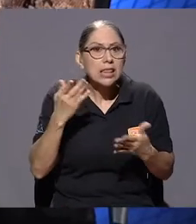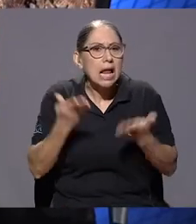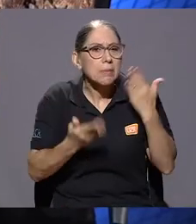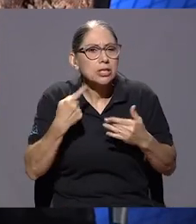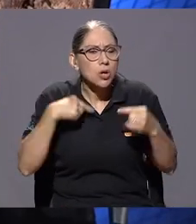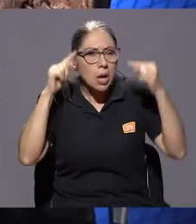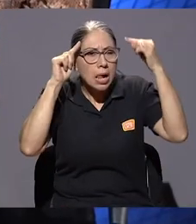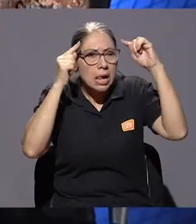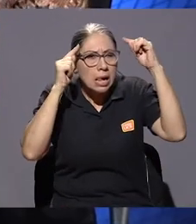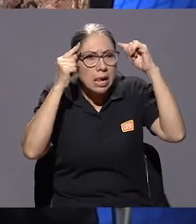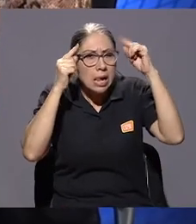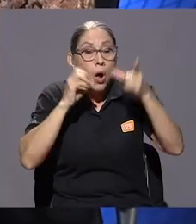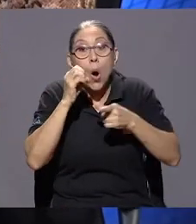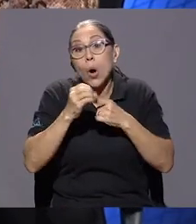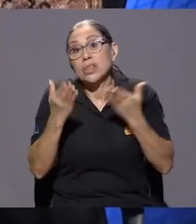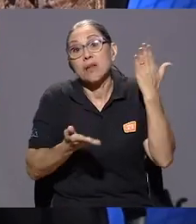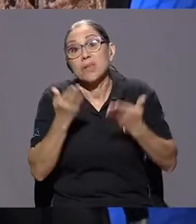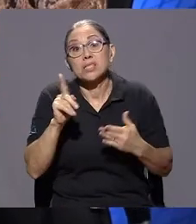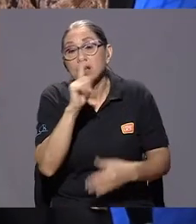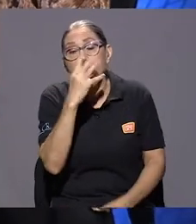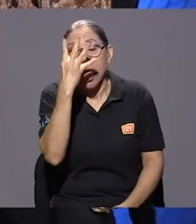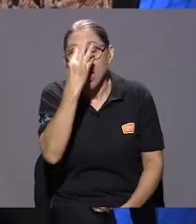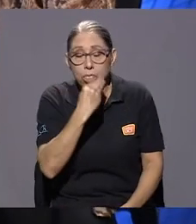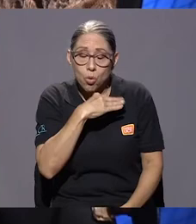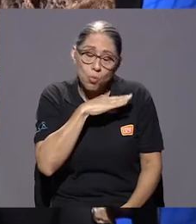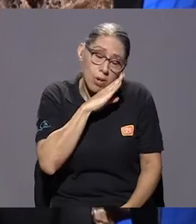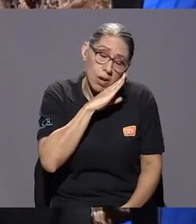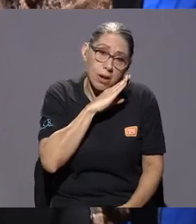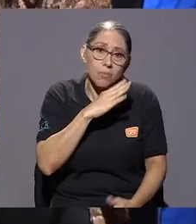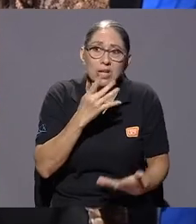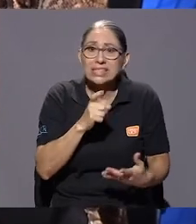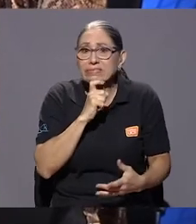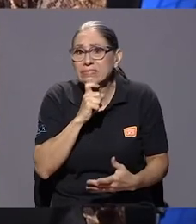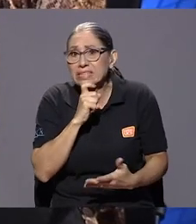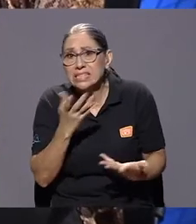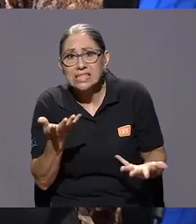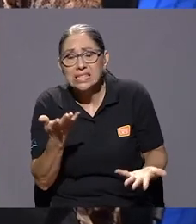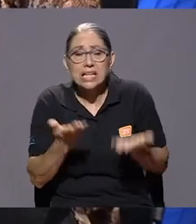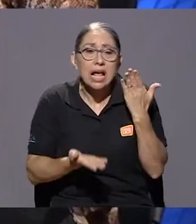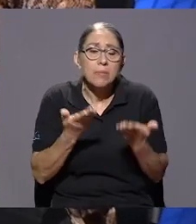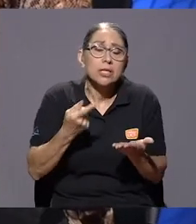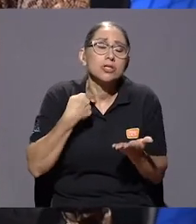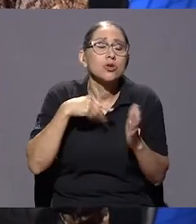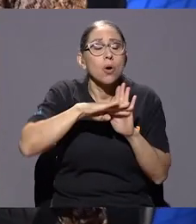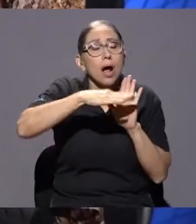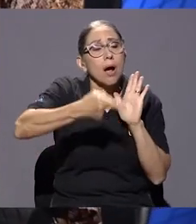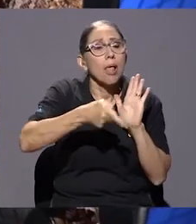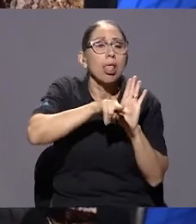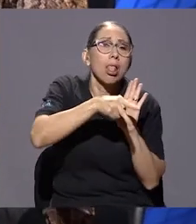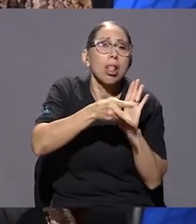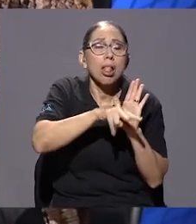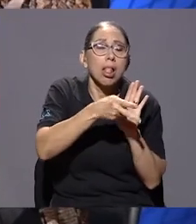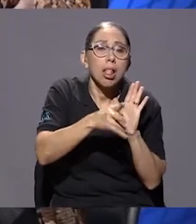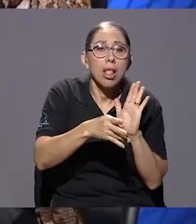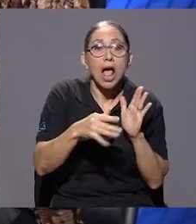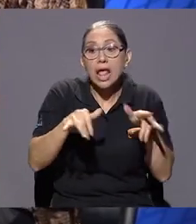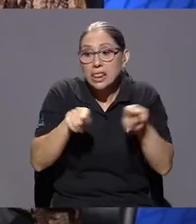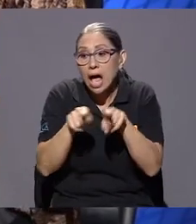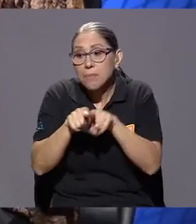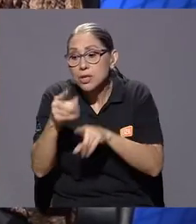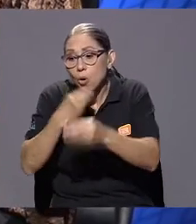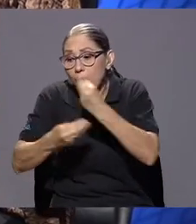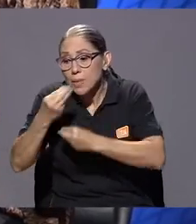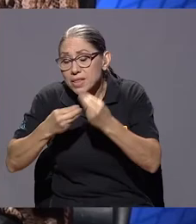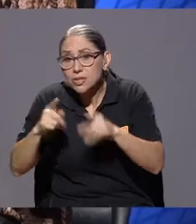despedazó, porque ahora me duermo a las 3 de la mañana, 2 de la mañana sigo dando vueltas, mi alimentación cambió totalmente. Entonces, el